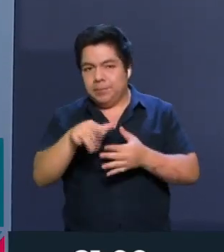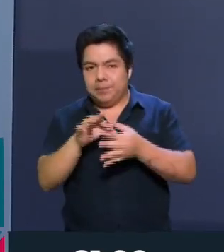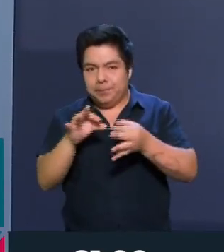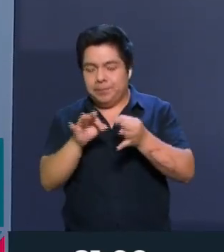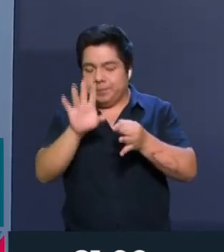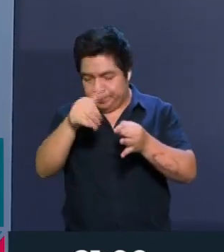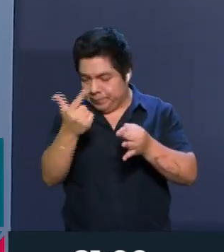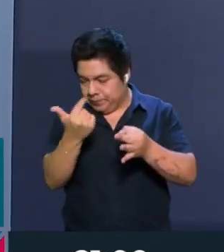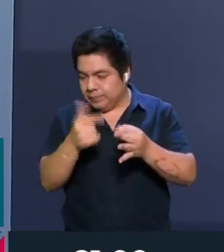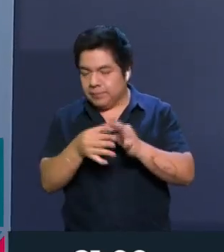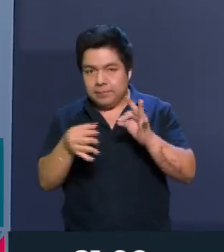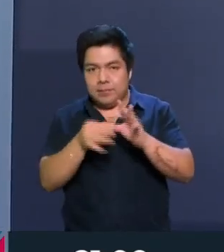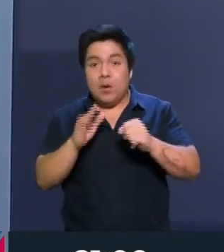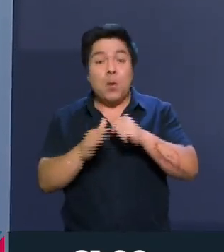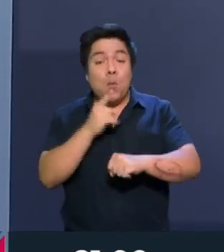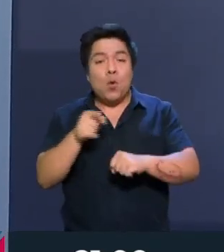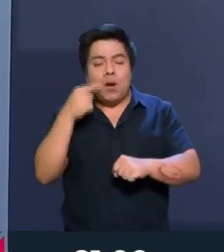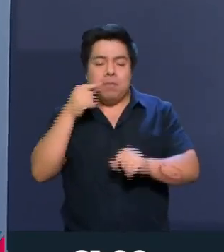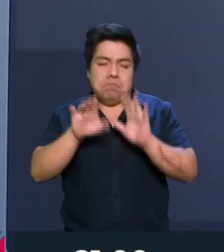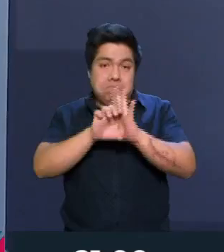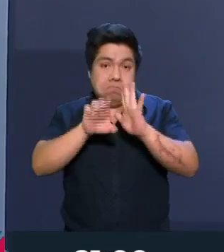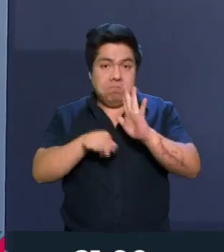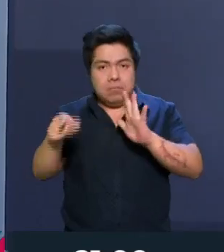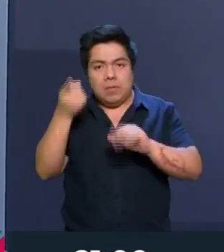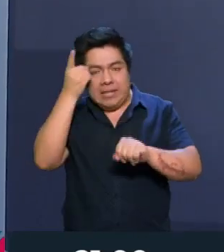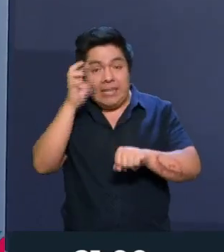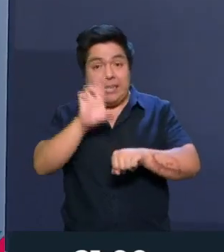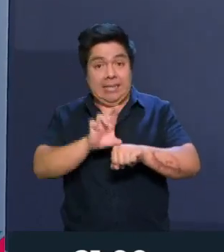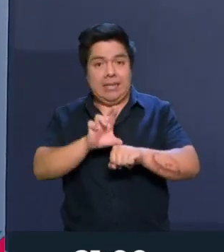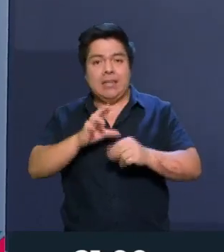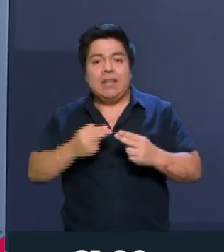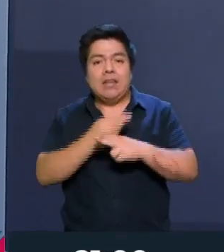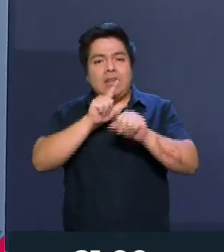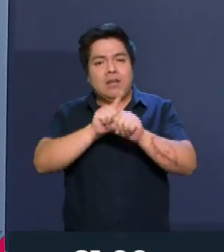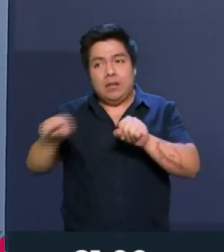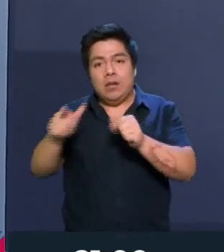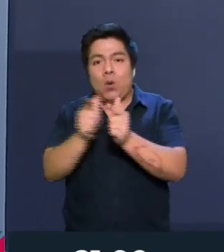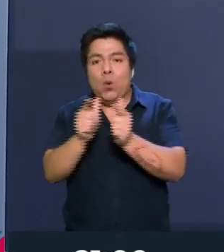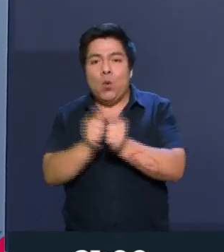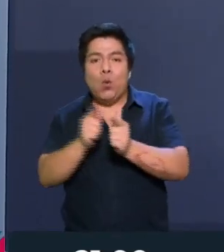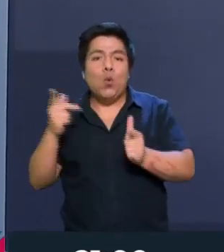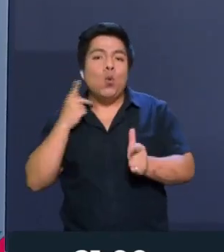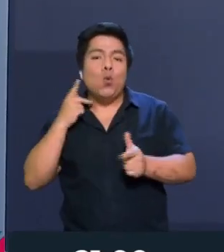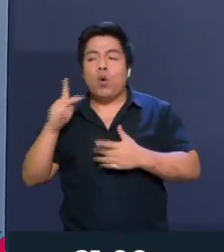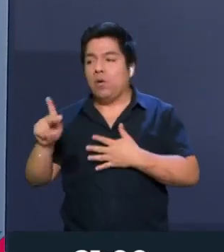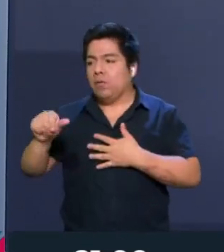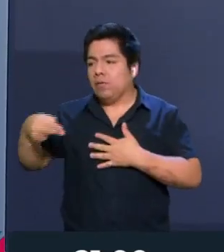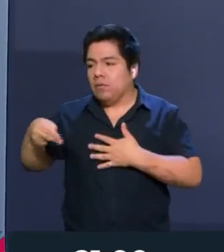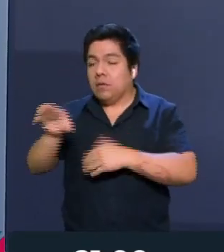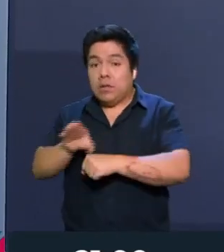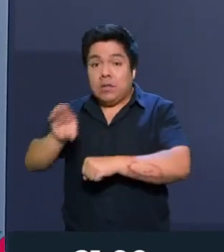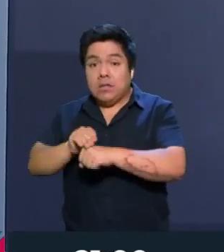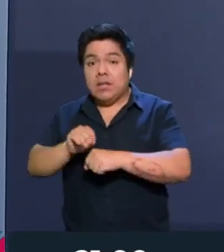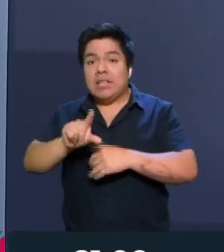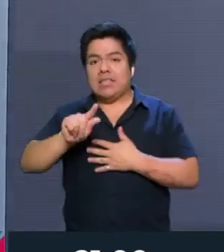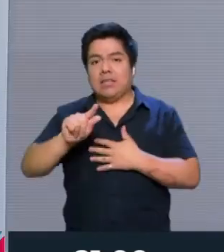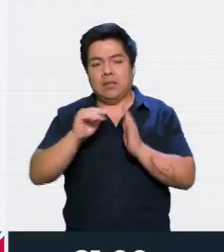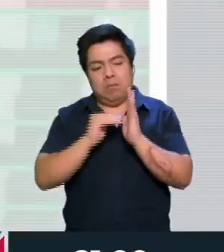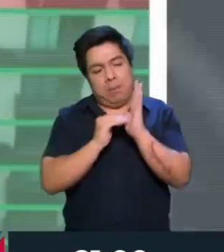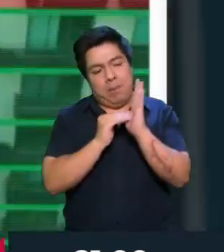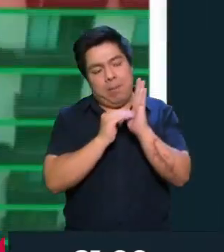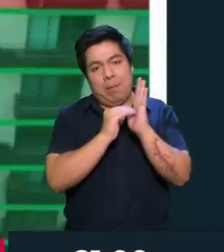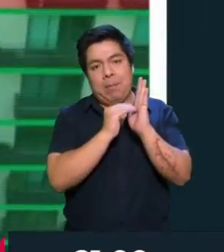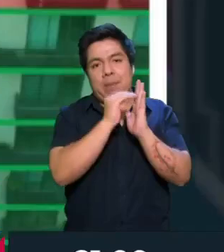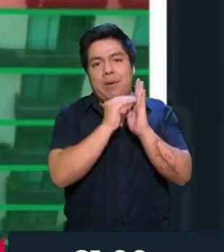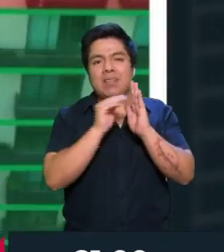quiero hablar con usted de algo, porque si yo le dijera que el dirigente nacional de un partido político de oposición permitió cerca de 70 pisos irregulares